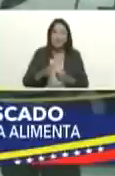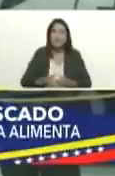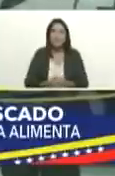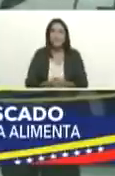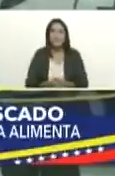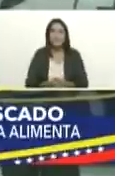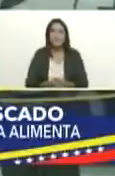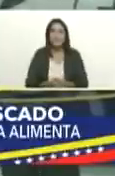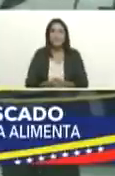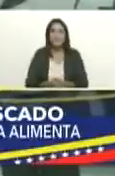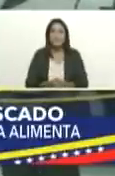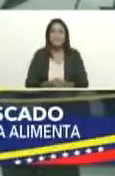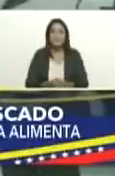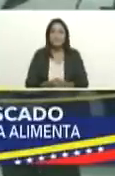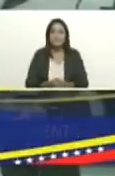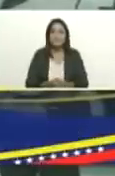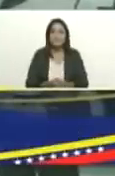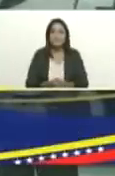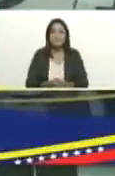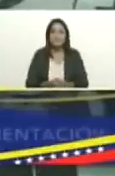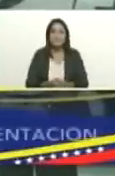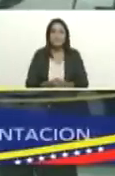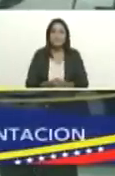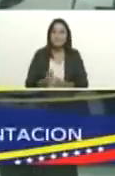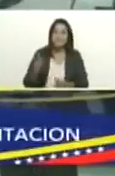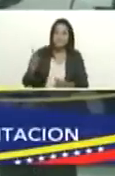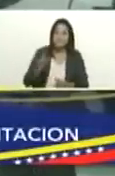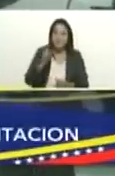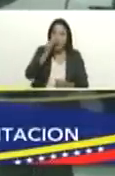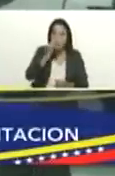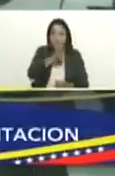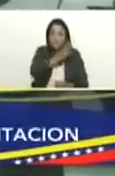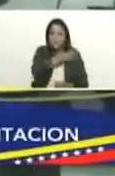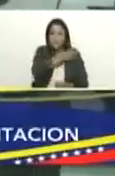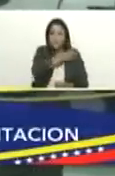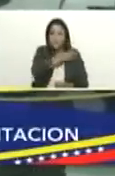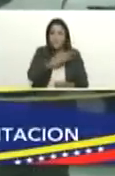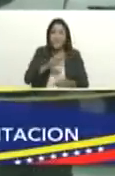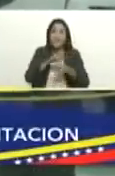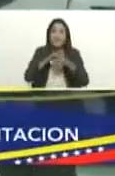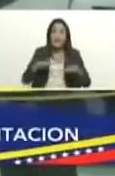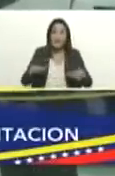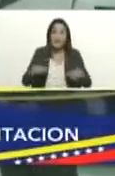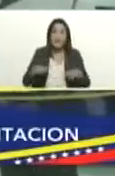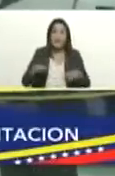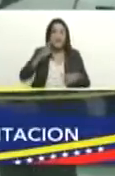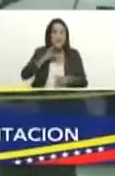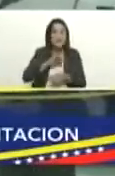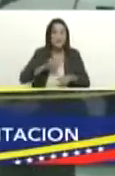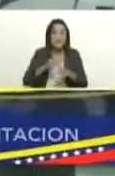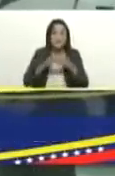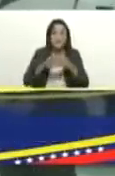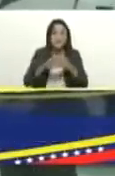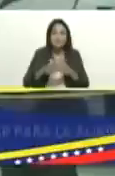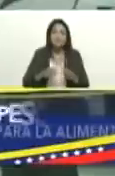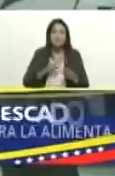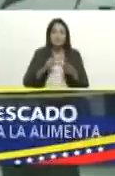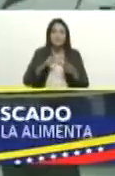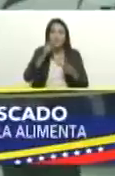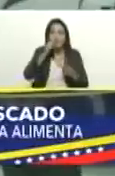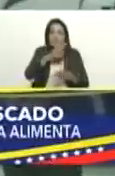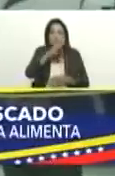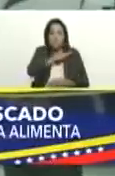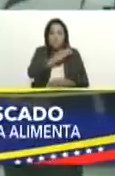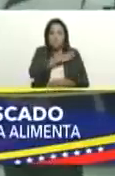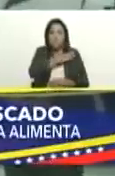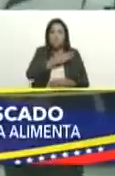acompañado de nuestro almirante Villamizar Santo comandante de la REDI marítima insular el vicealmirante Blanco Sáez que es el